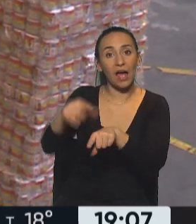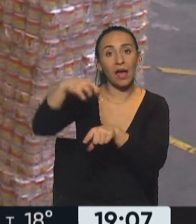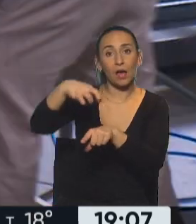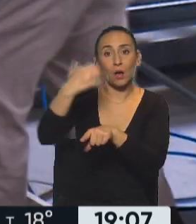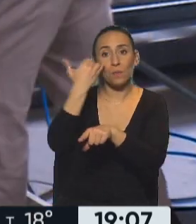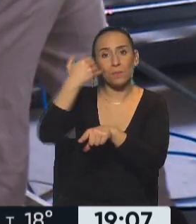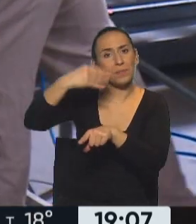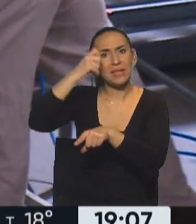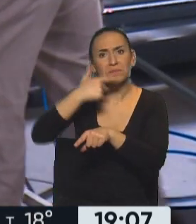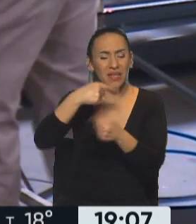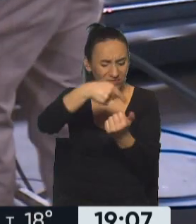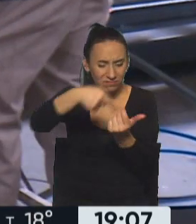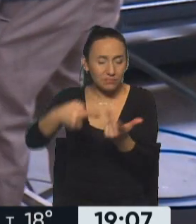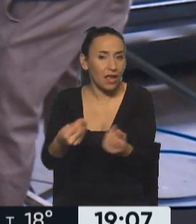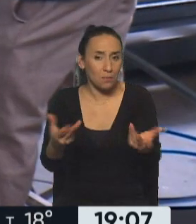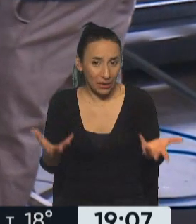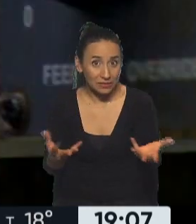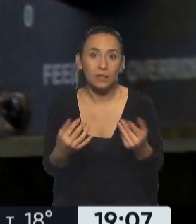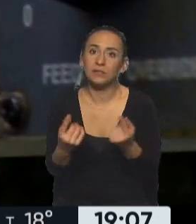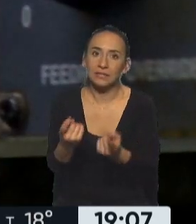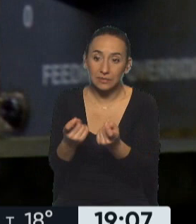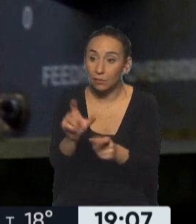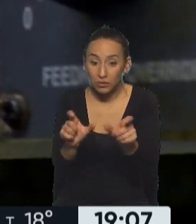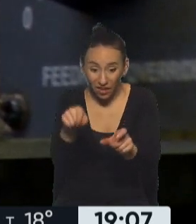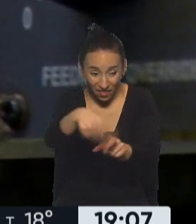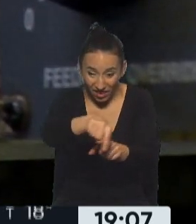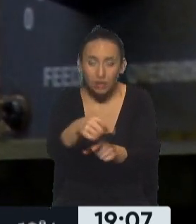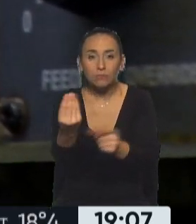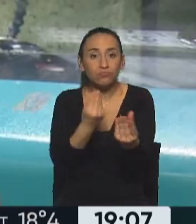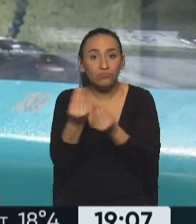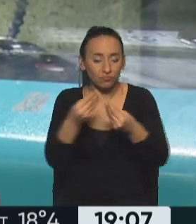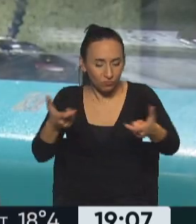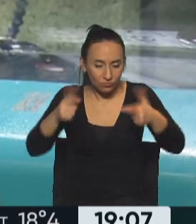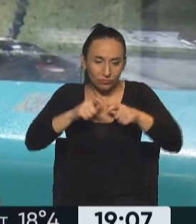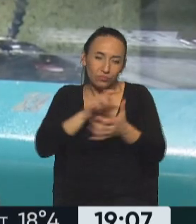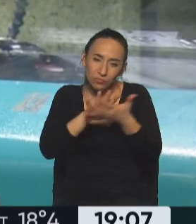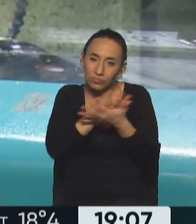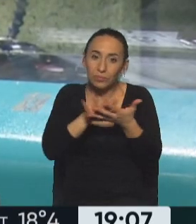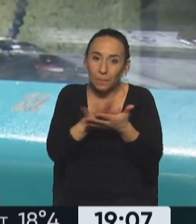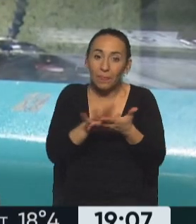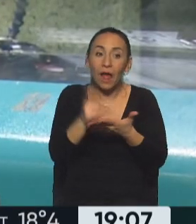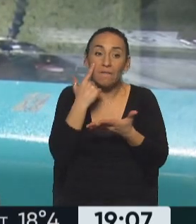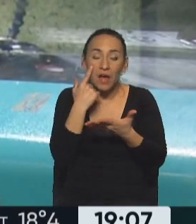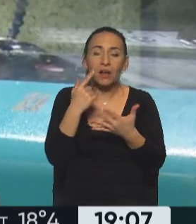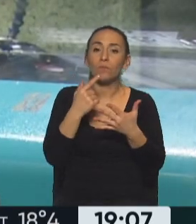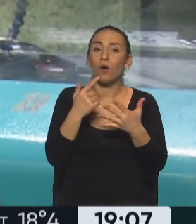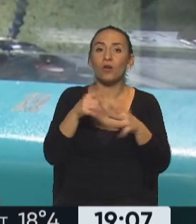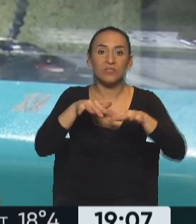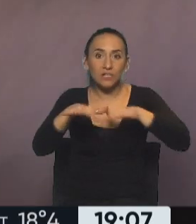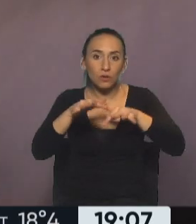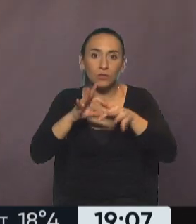se necesitan hombres y mujeres que vengan del sector de la producción para colaborar en armonizar estas políticas que hoy estaban desincronizadas.